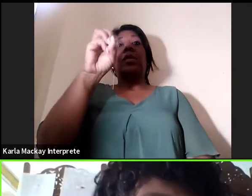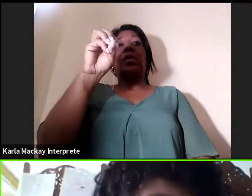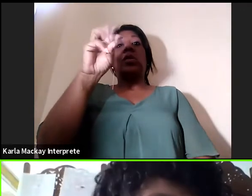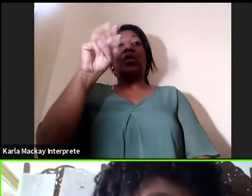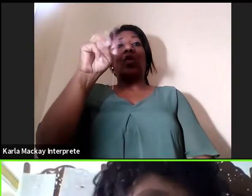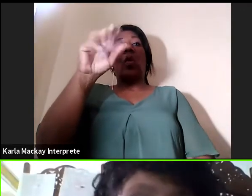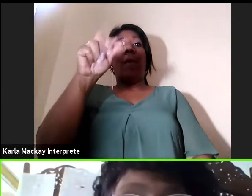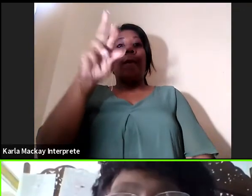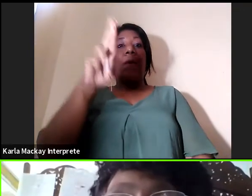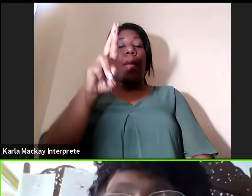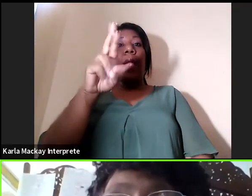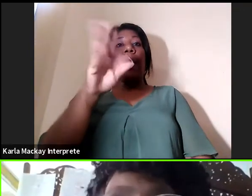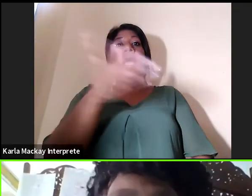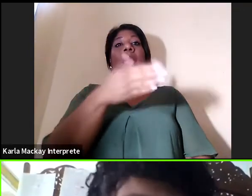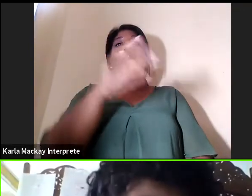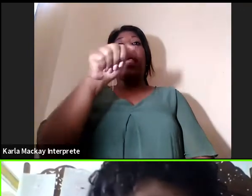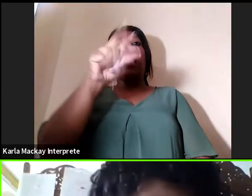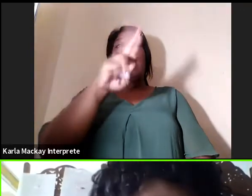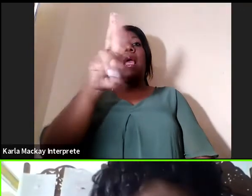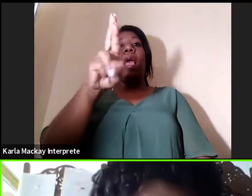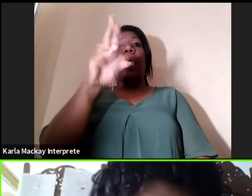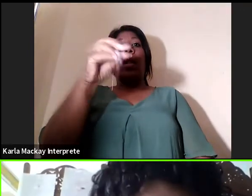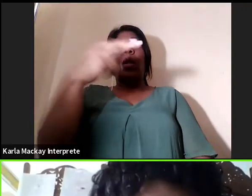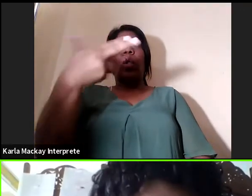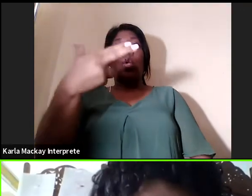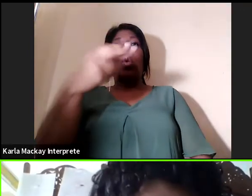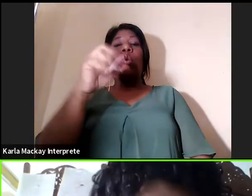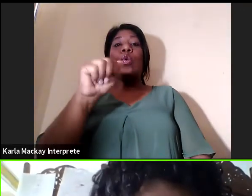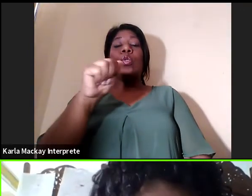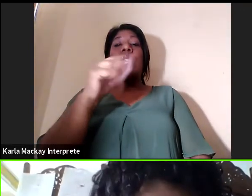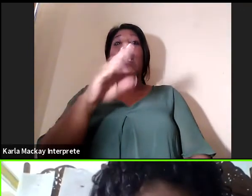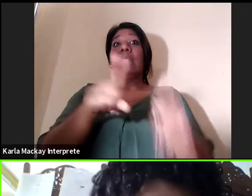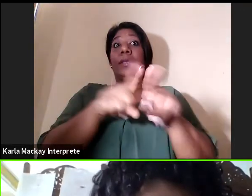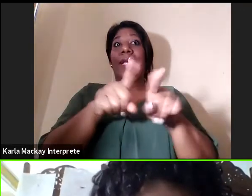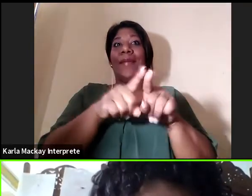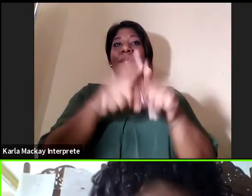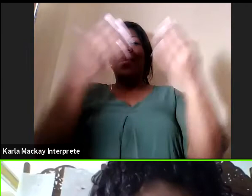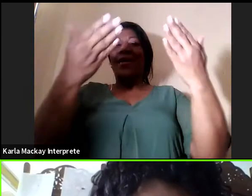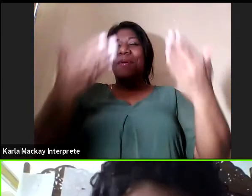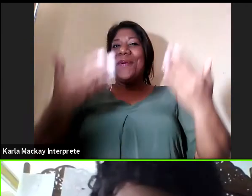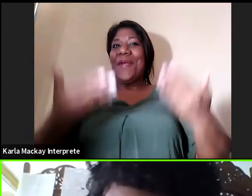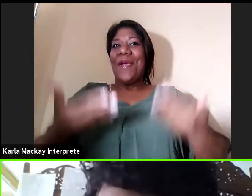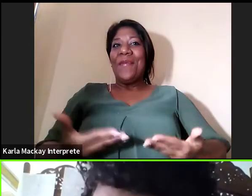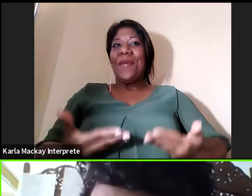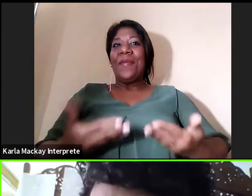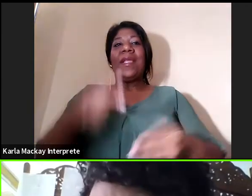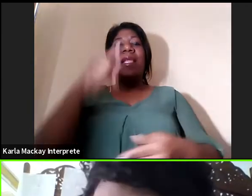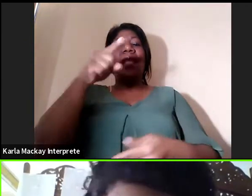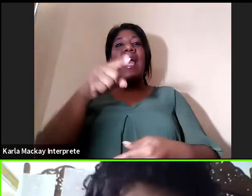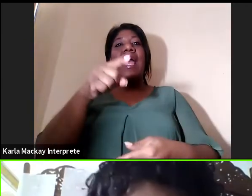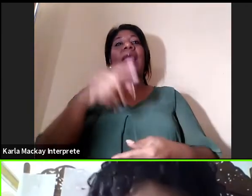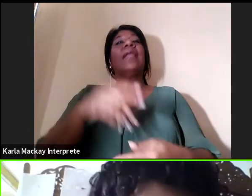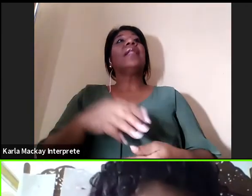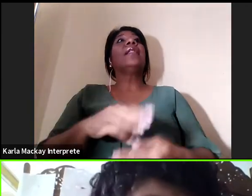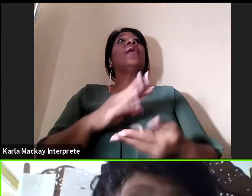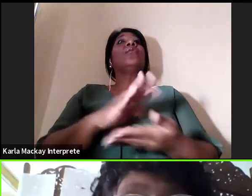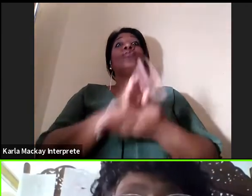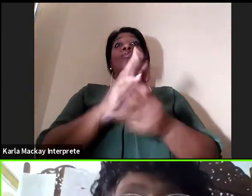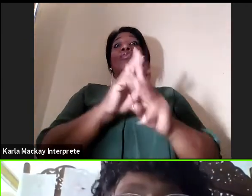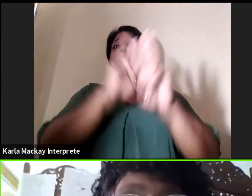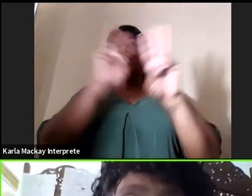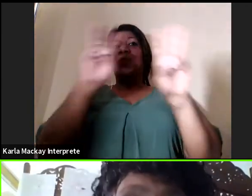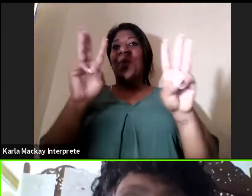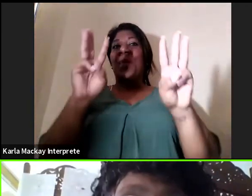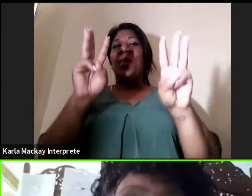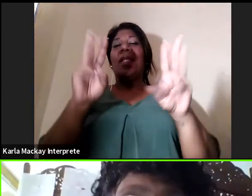universidad, pues les da también esta cordial bienvenida a este webinar y ella tendrá las